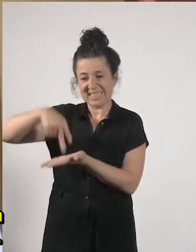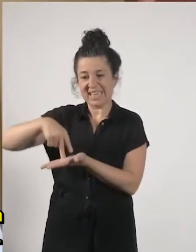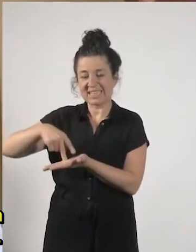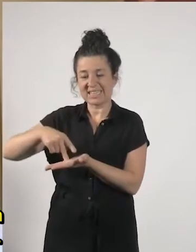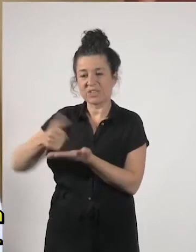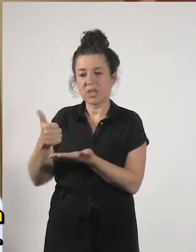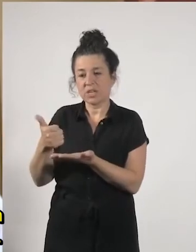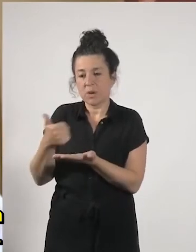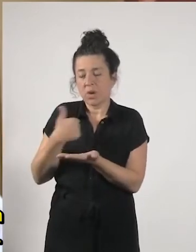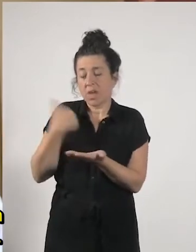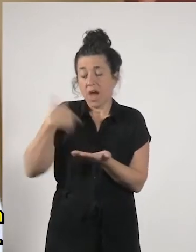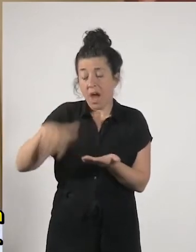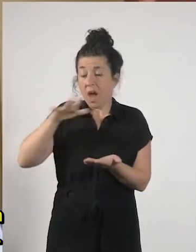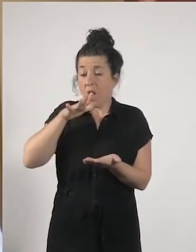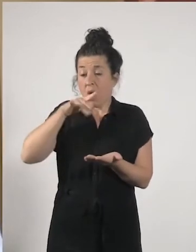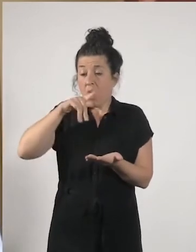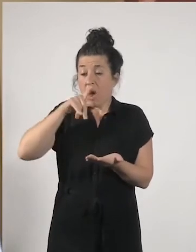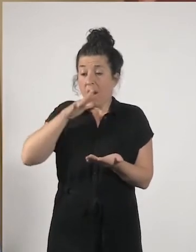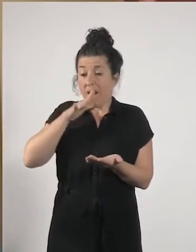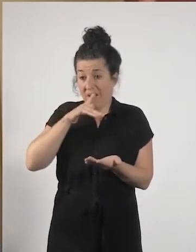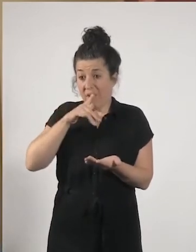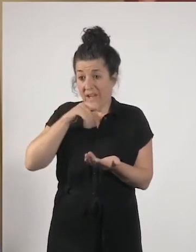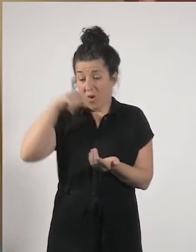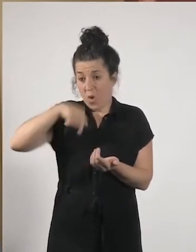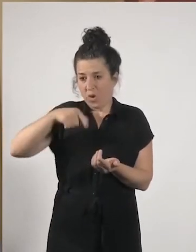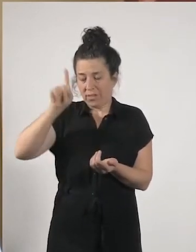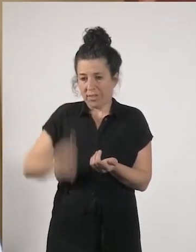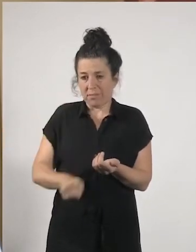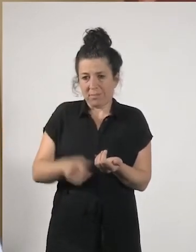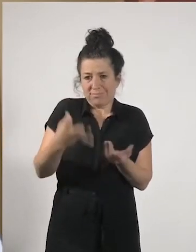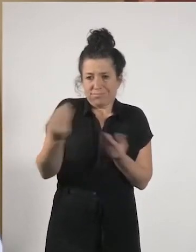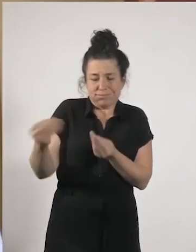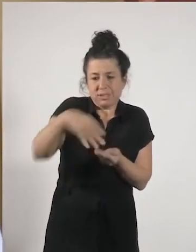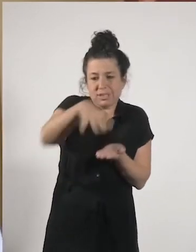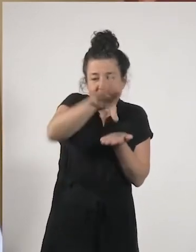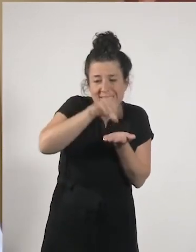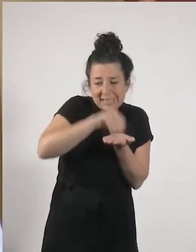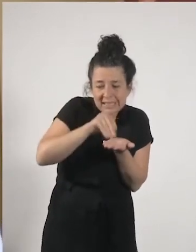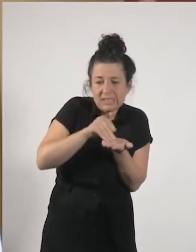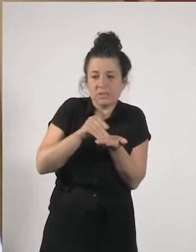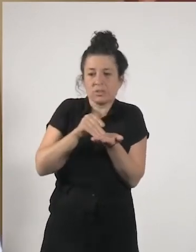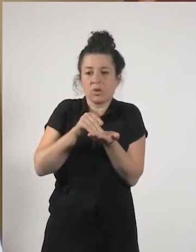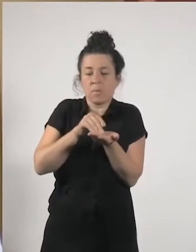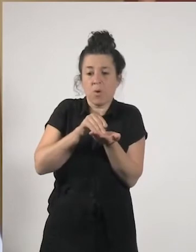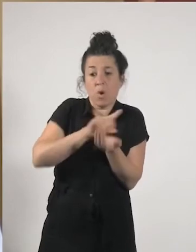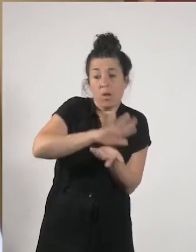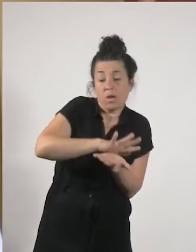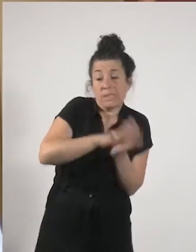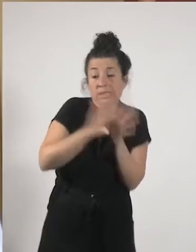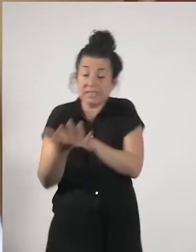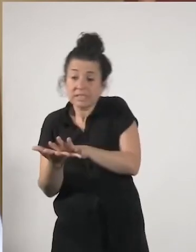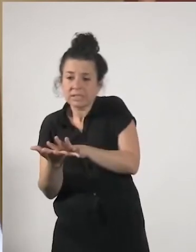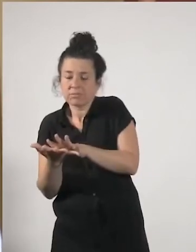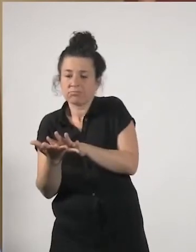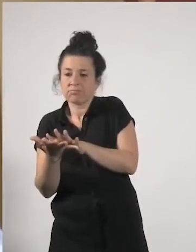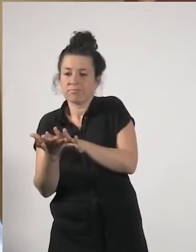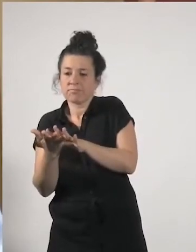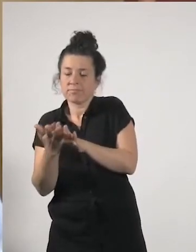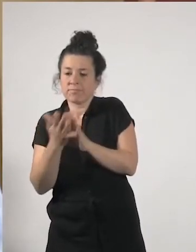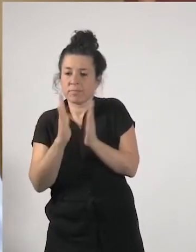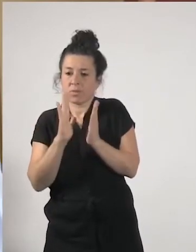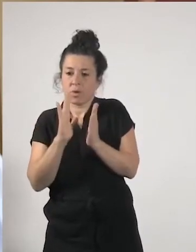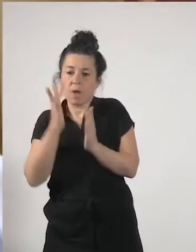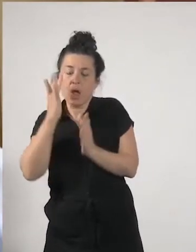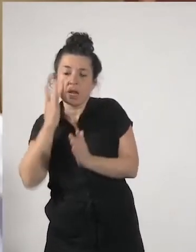artean maquina bat orain gonetan ere bai muchísimas cosas que volver a recoger ordenar y pasar a limpio que es el objetivo